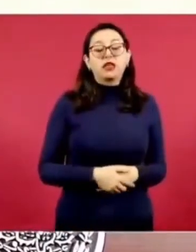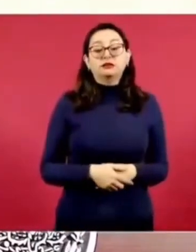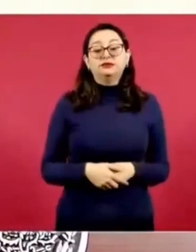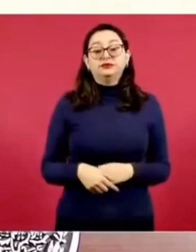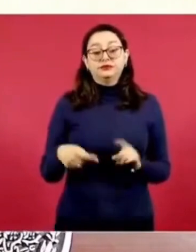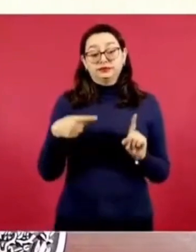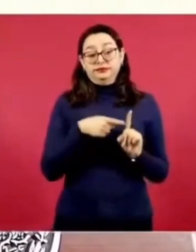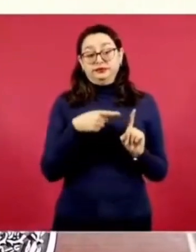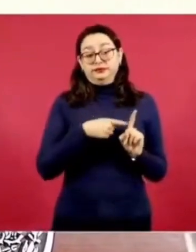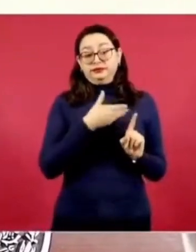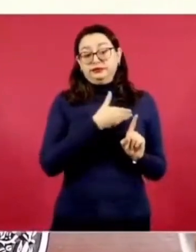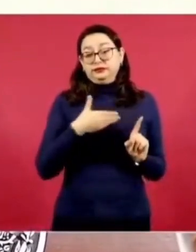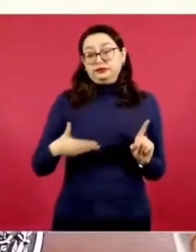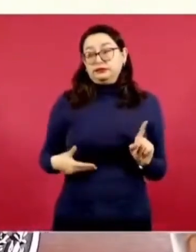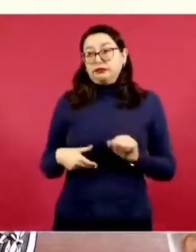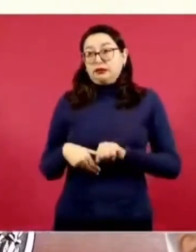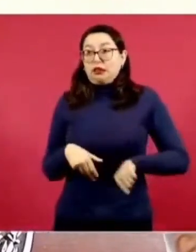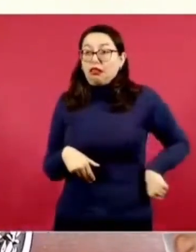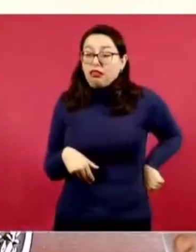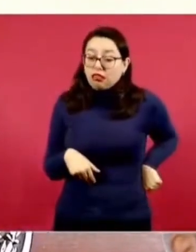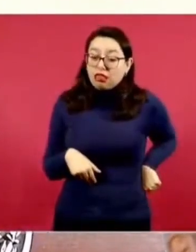amigo que lo conocía muy bien